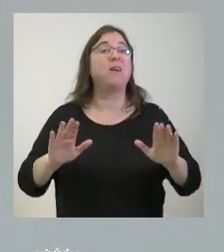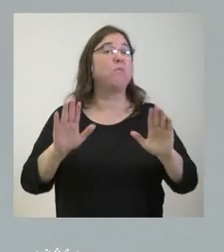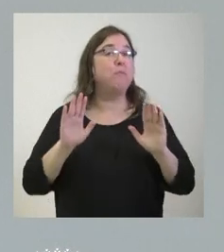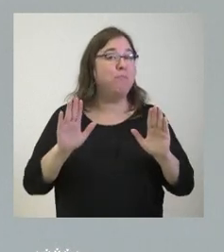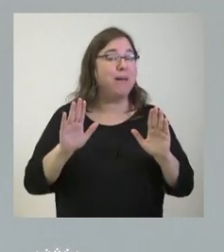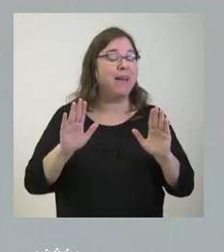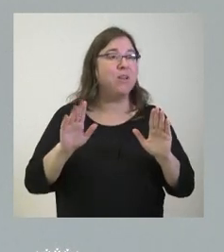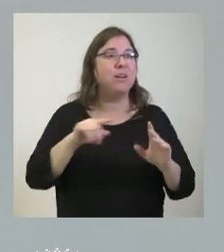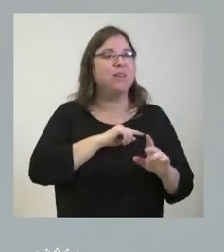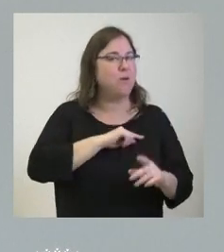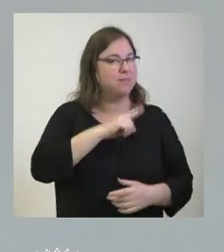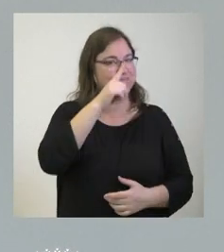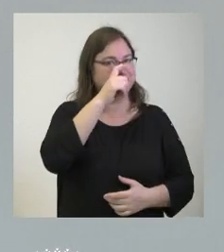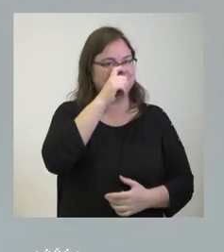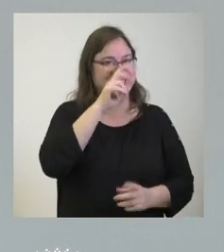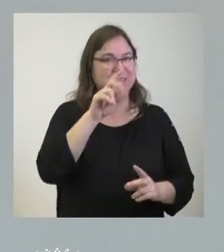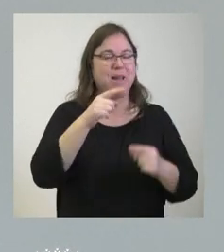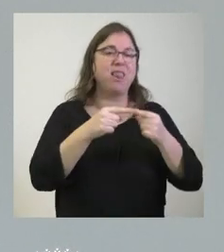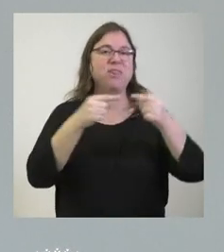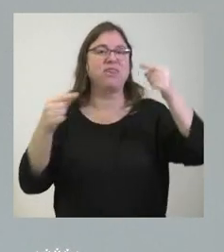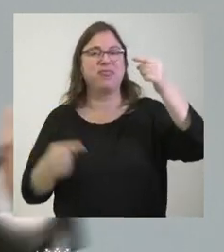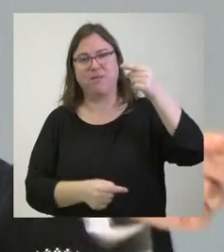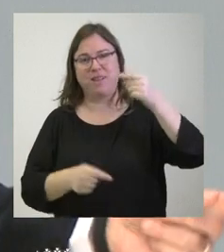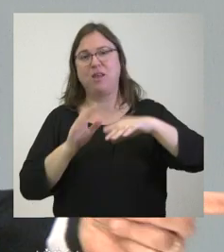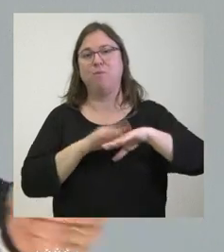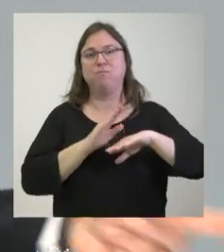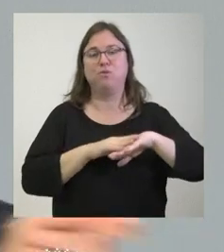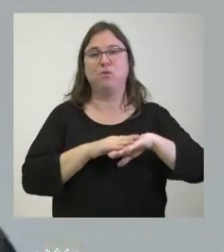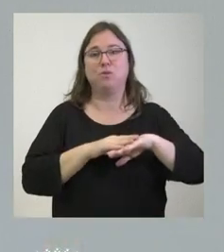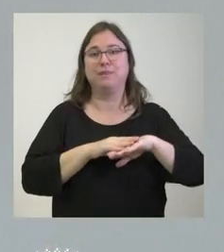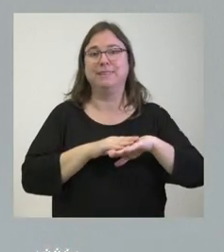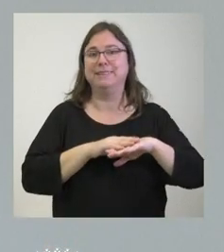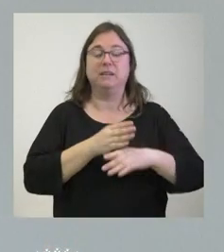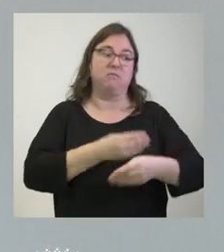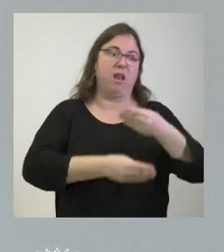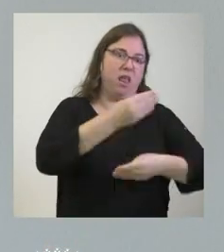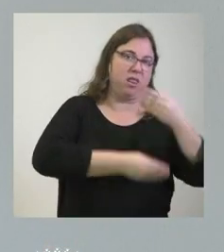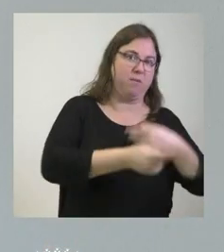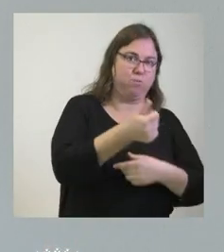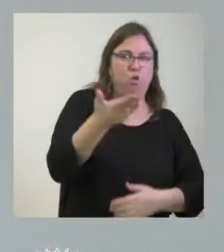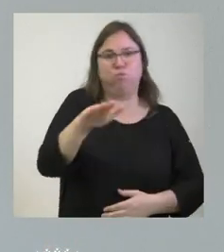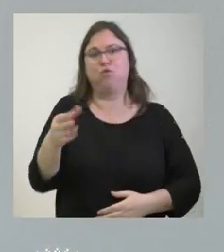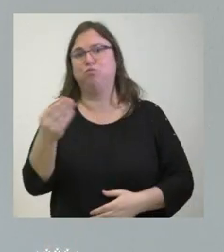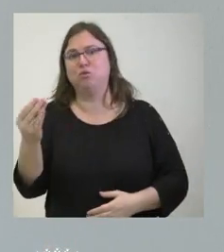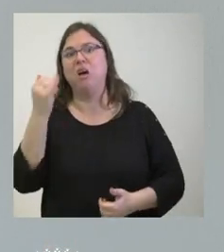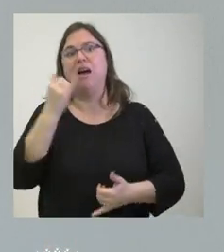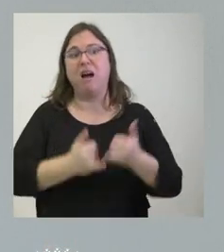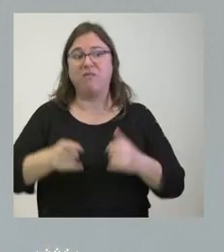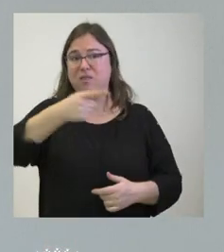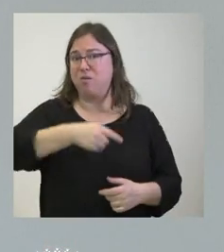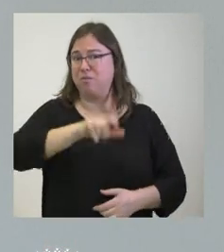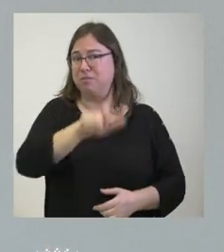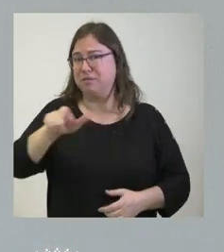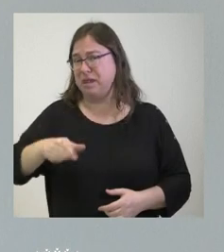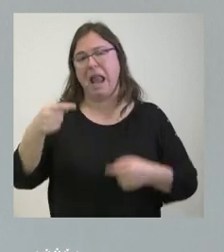tiene que hacer perder de vista la diferencia tan importante que existe entre defunciones y nacimientos y que hace que nuestro saldo vegetativo sea